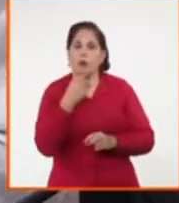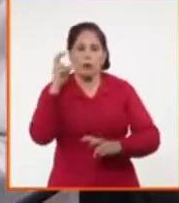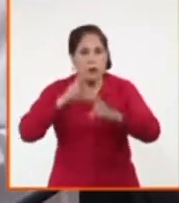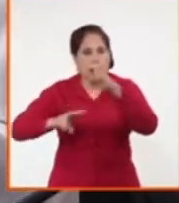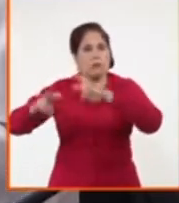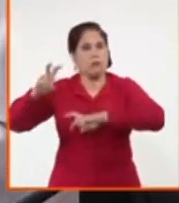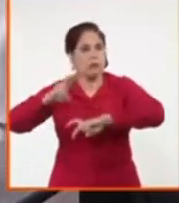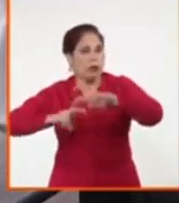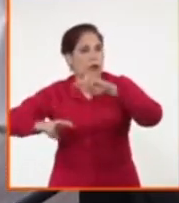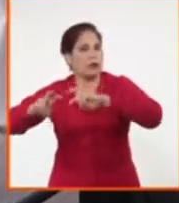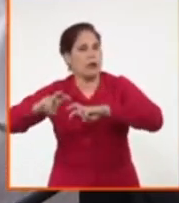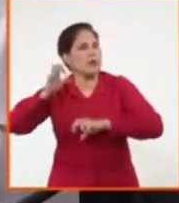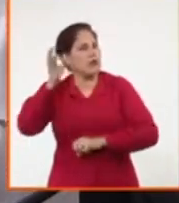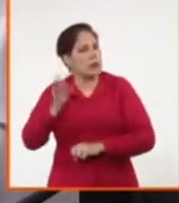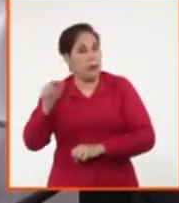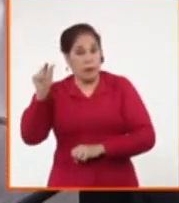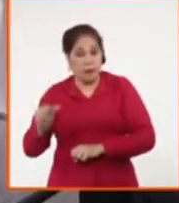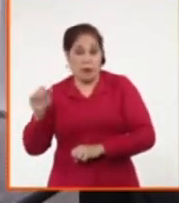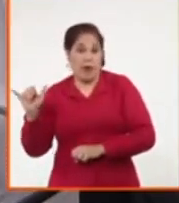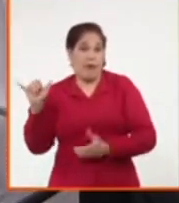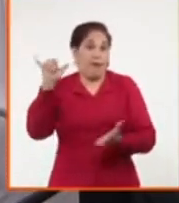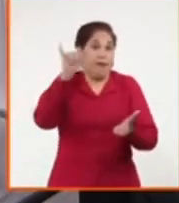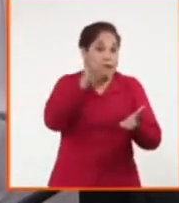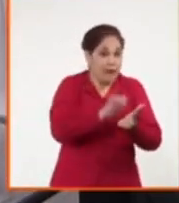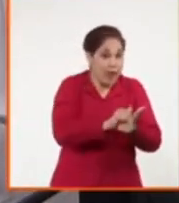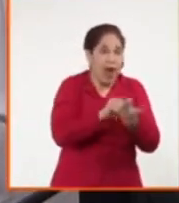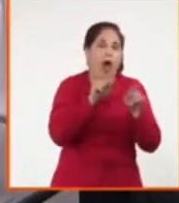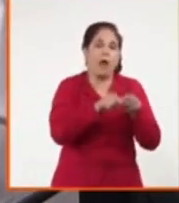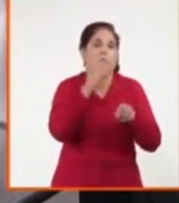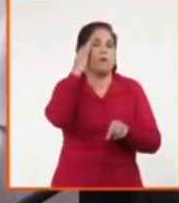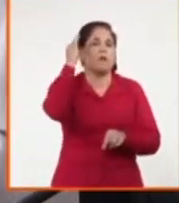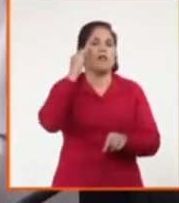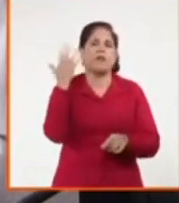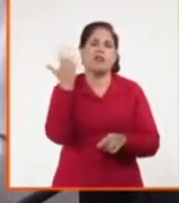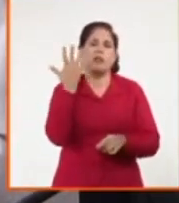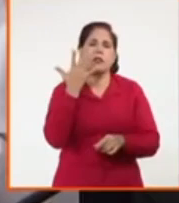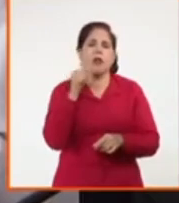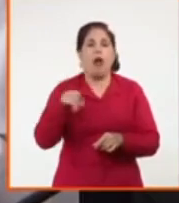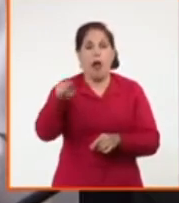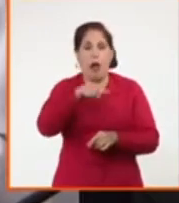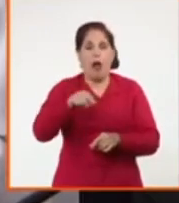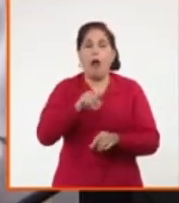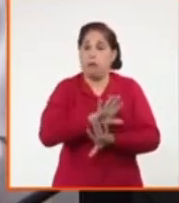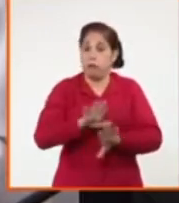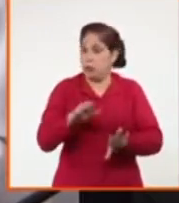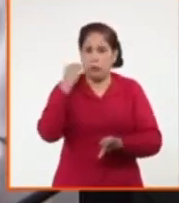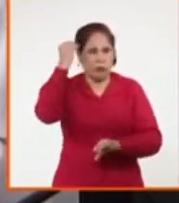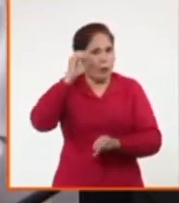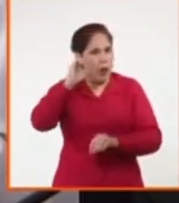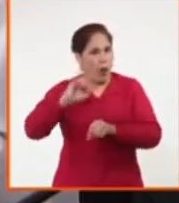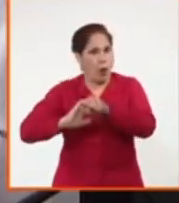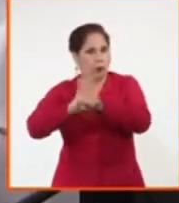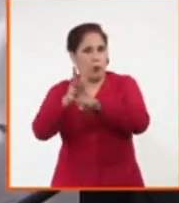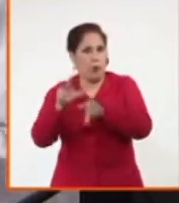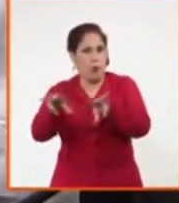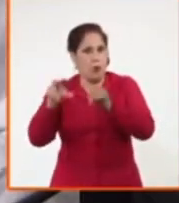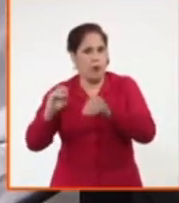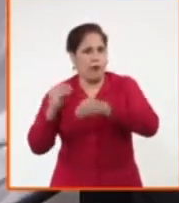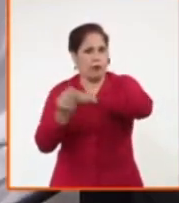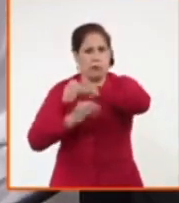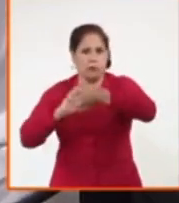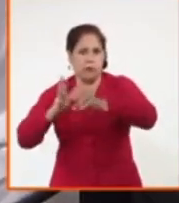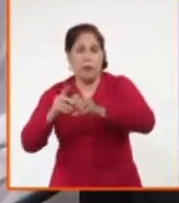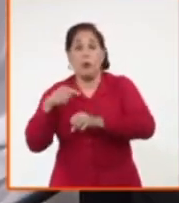estudiando todos los casos, estamos estudiando para descartar la presencia de esta nueva variante.